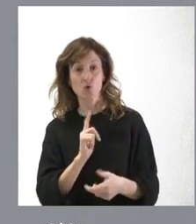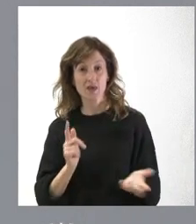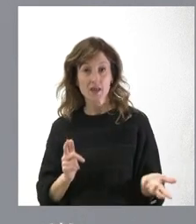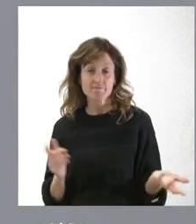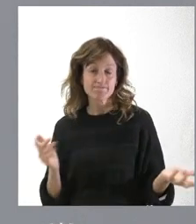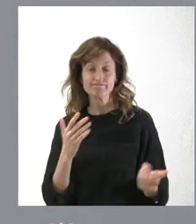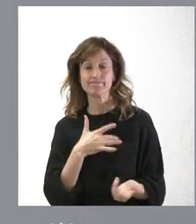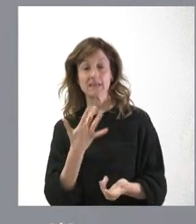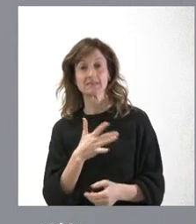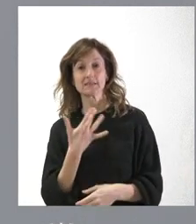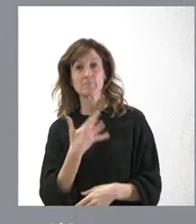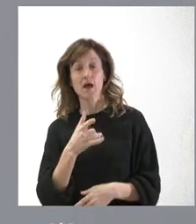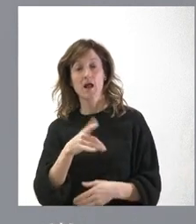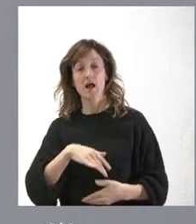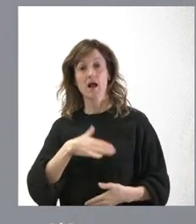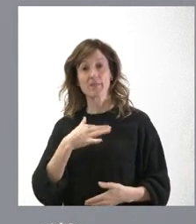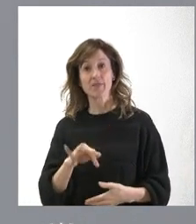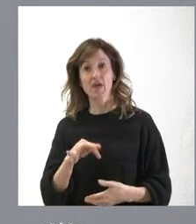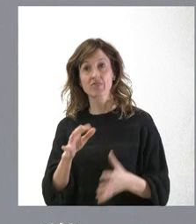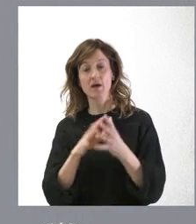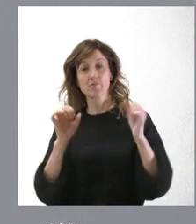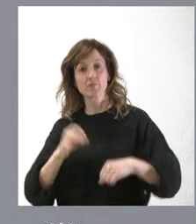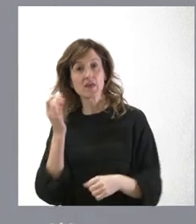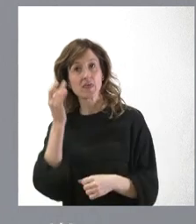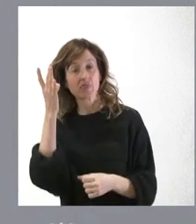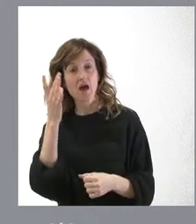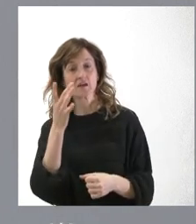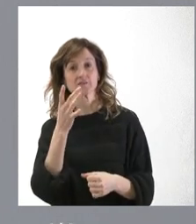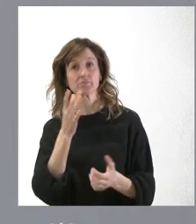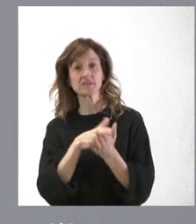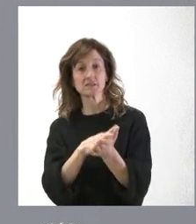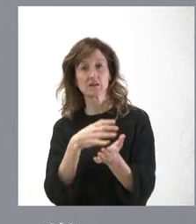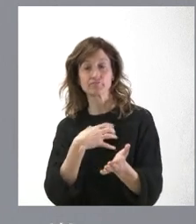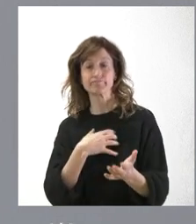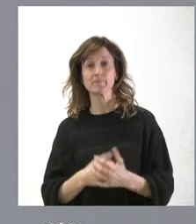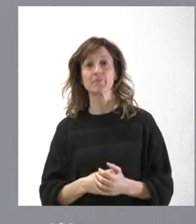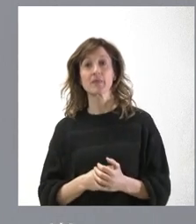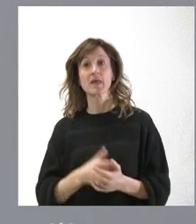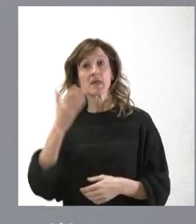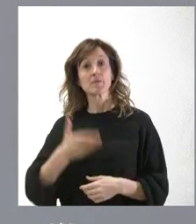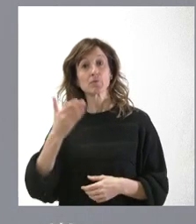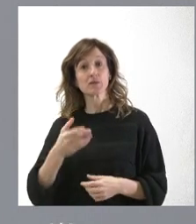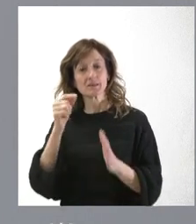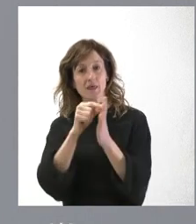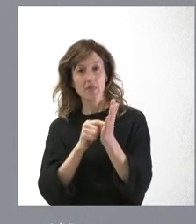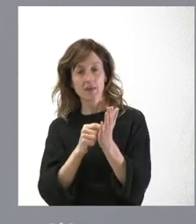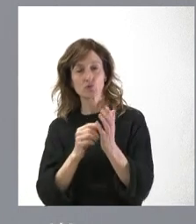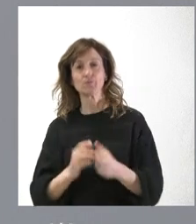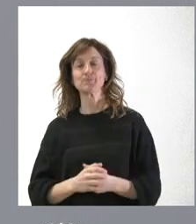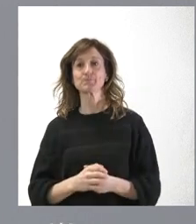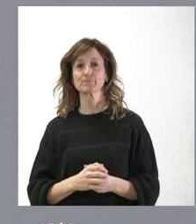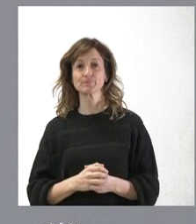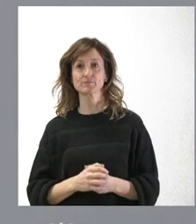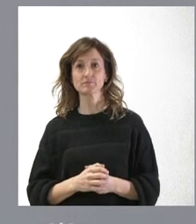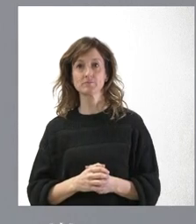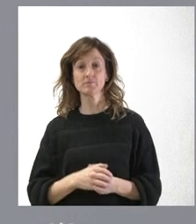tenga capacidades en este momento para aprobar alguna de las iniciativas que puede presentar. Sí que es importante poner de manifiesto un dato, que es